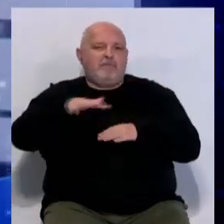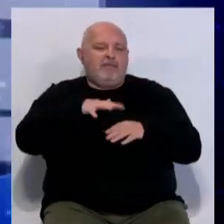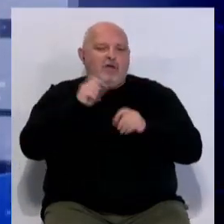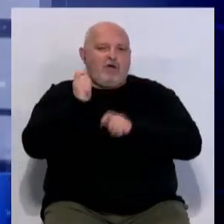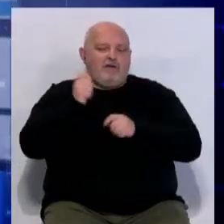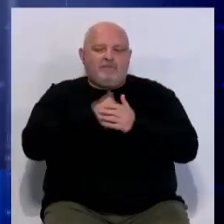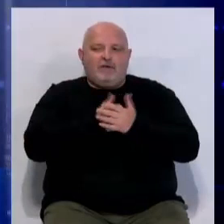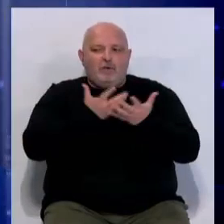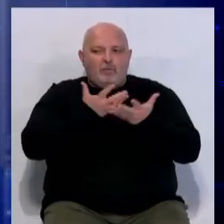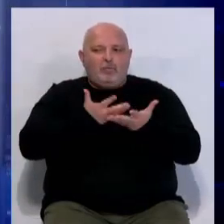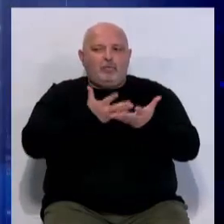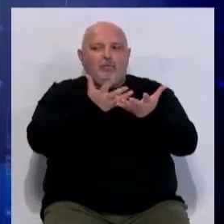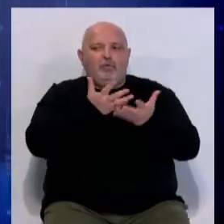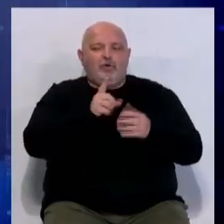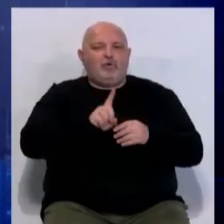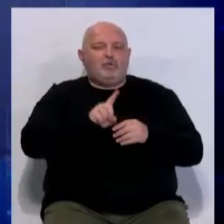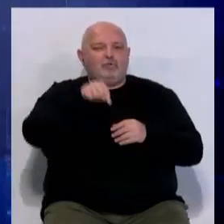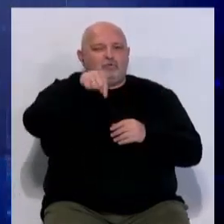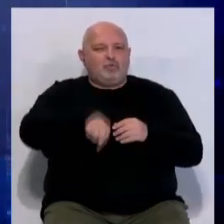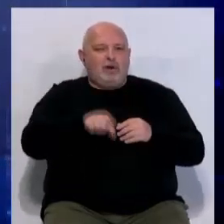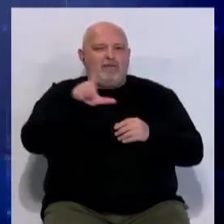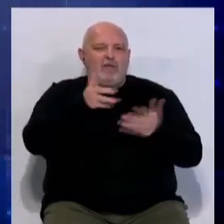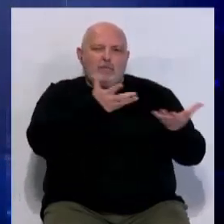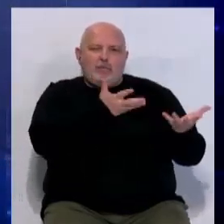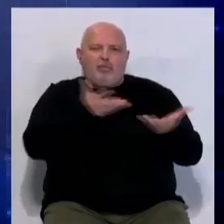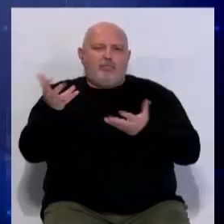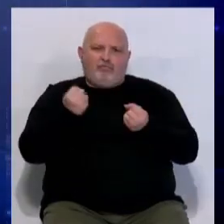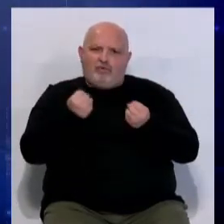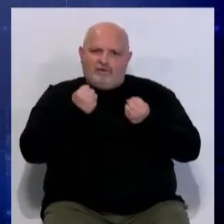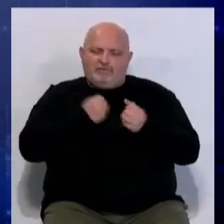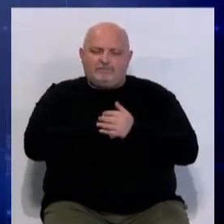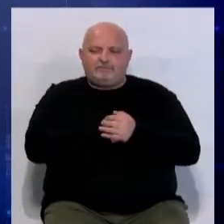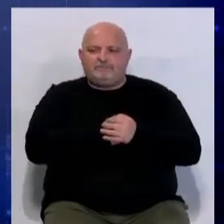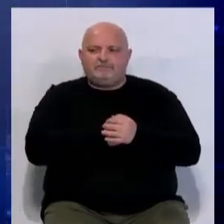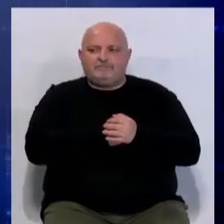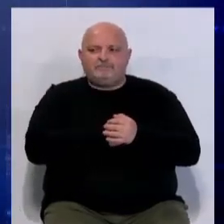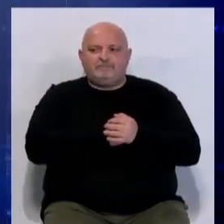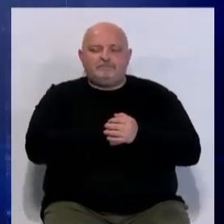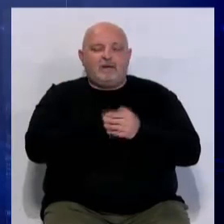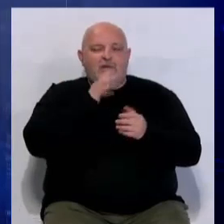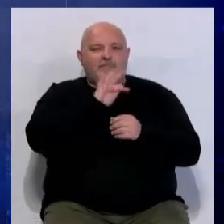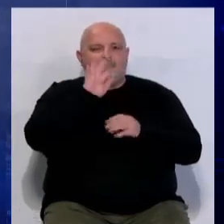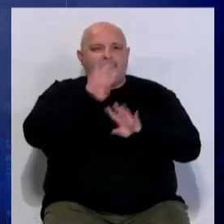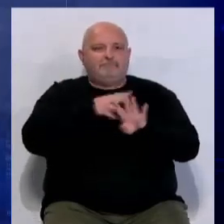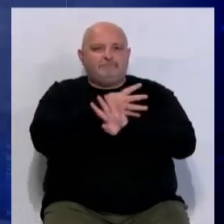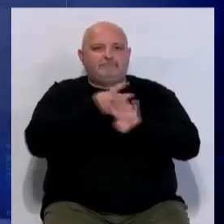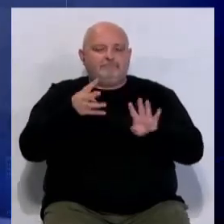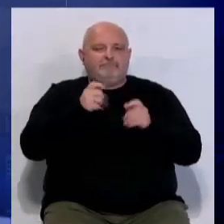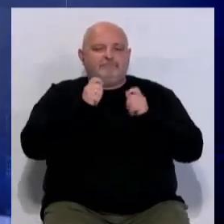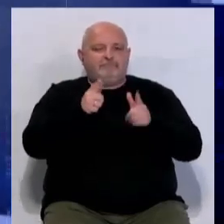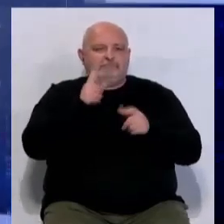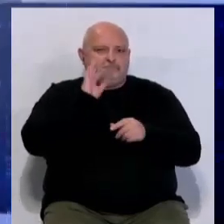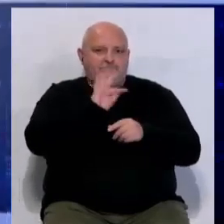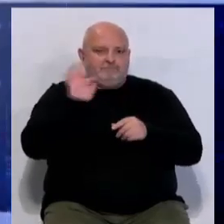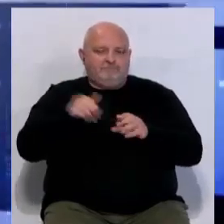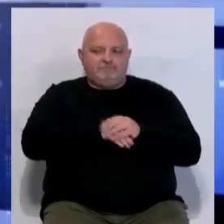de Olvera. Los vientos soplarán del sur y de Levante con rachas de fuertes en el estrecho. A continuación les ofrecemos las